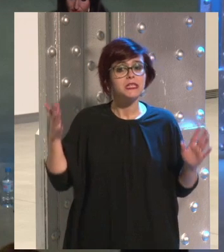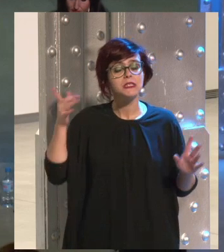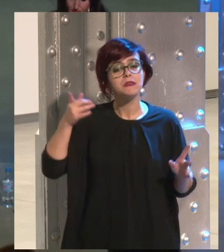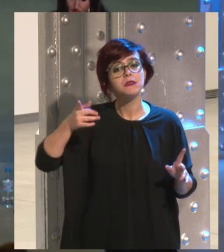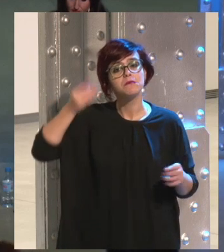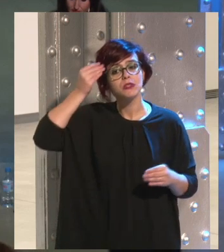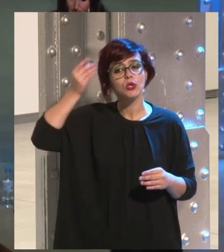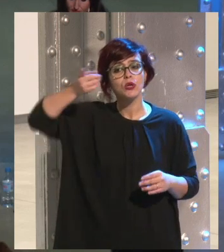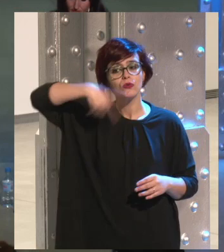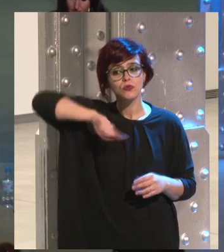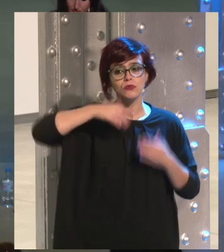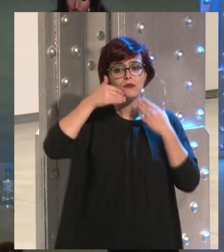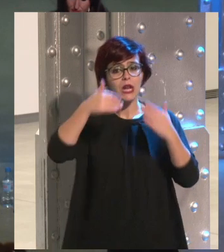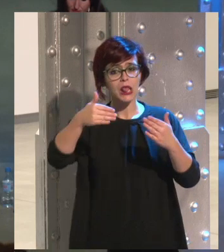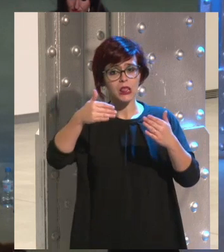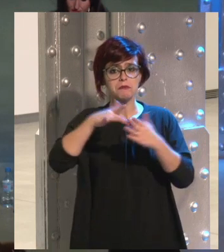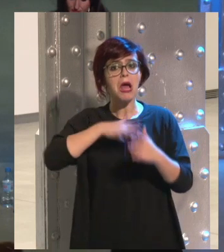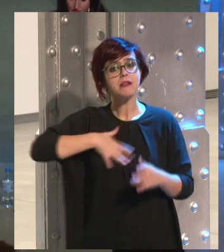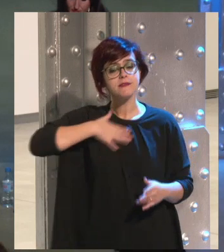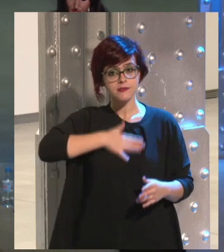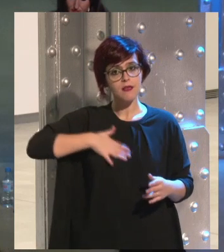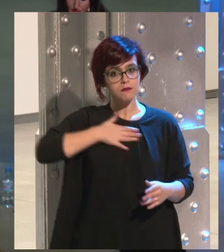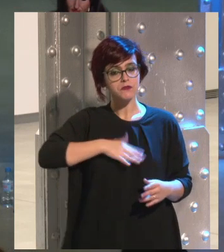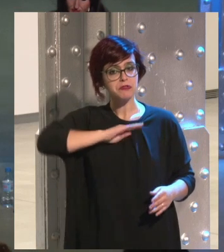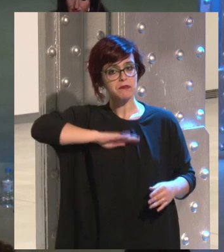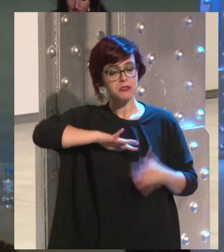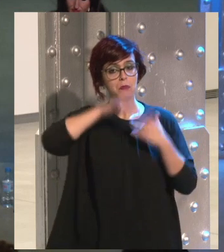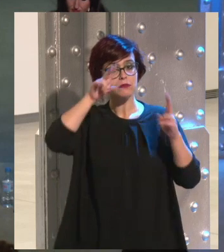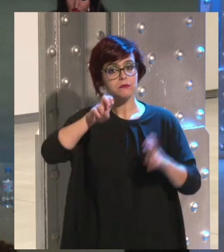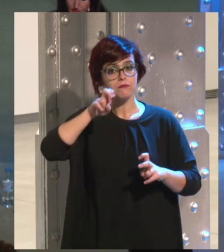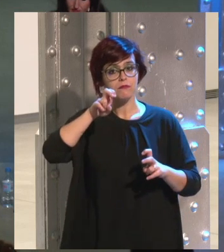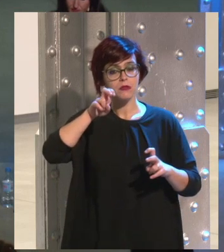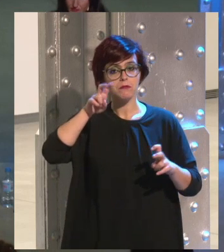podido, es decir, estamos bastante satisfechos con este trabajo porque normalmente